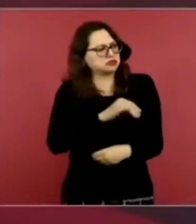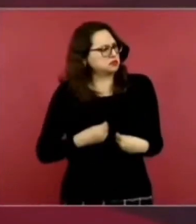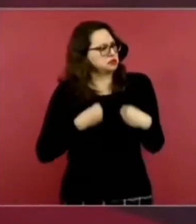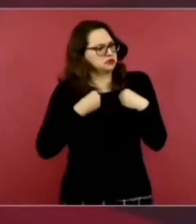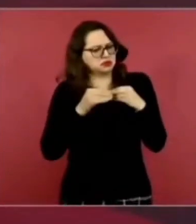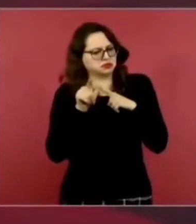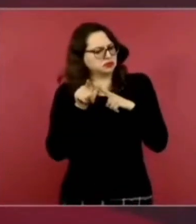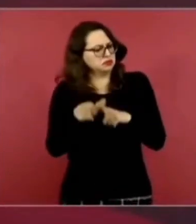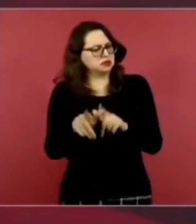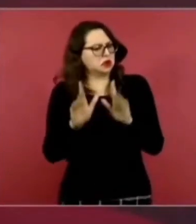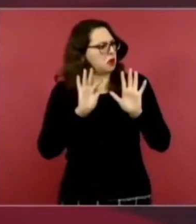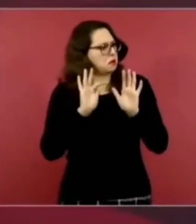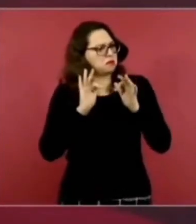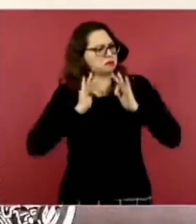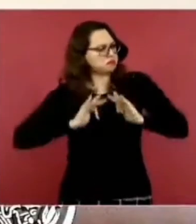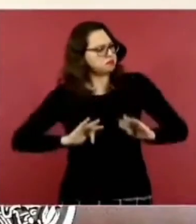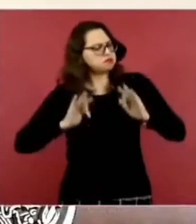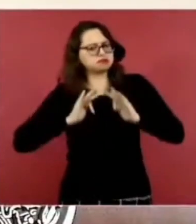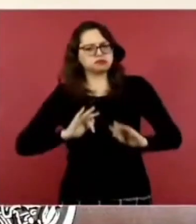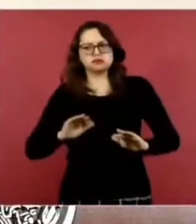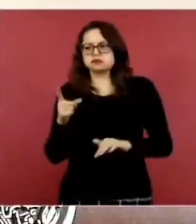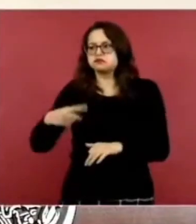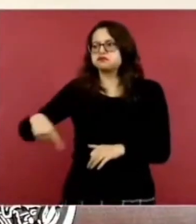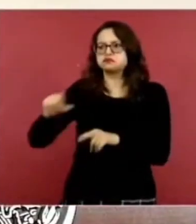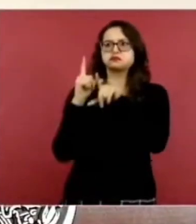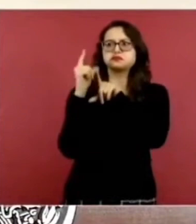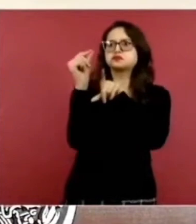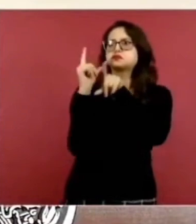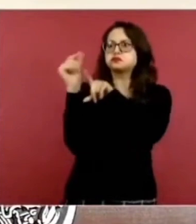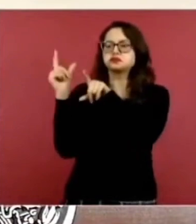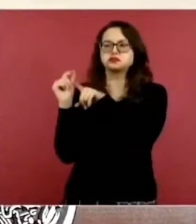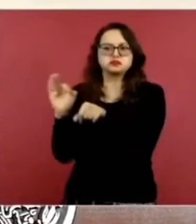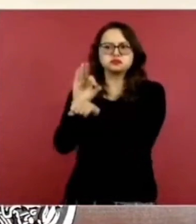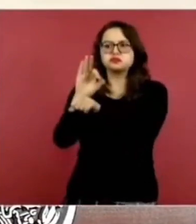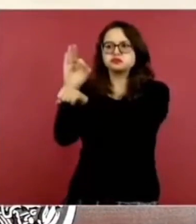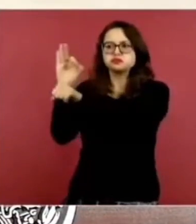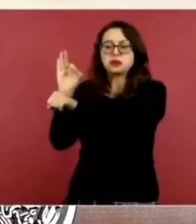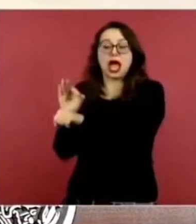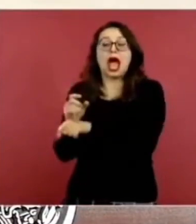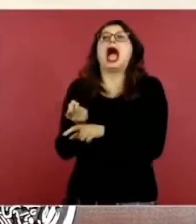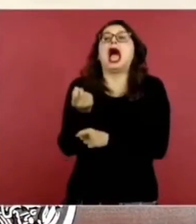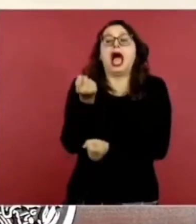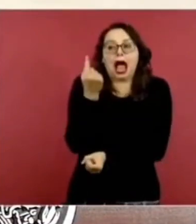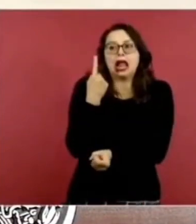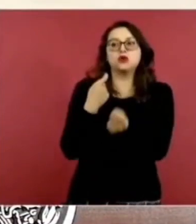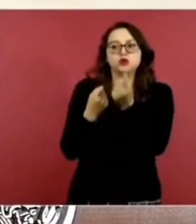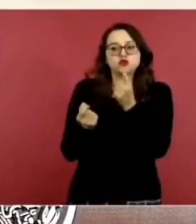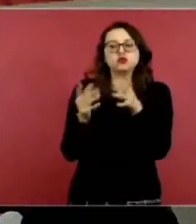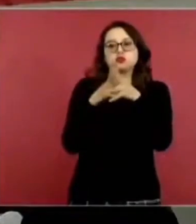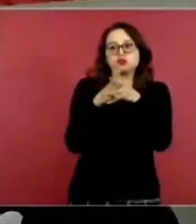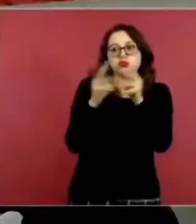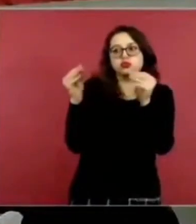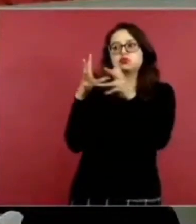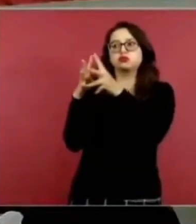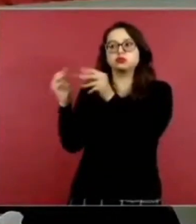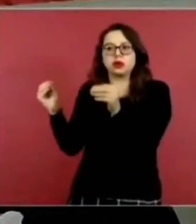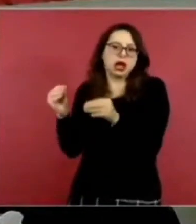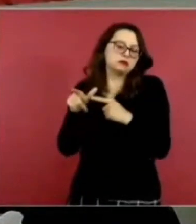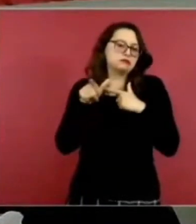gobierno federal, del gobierno estatal, y la Fiscalía General del Estado continúa con la búsqueda, si hubiera